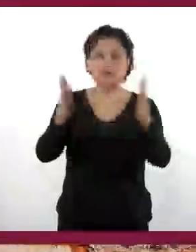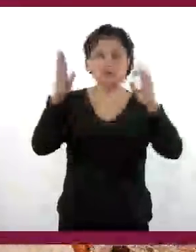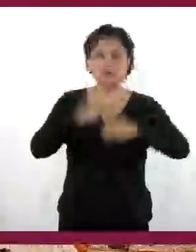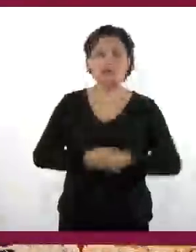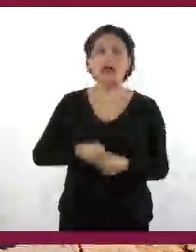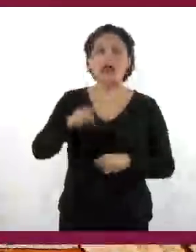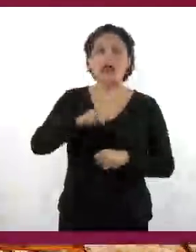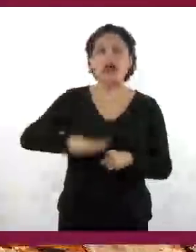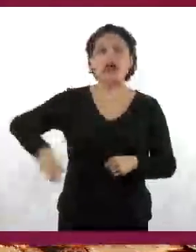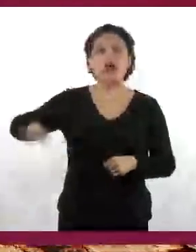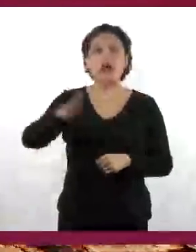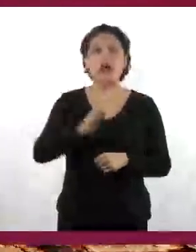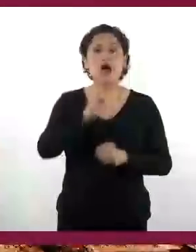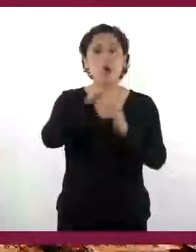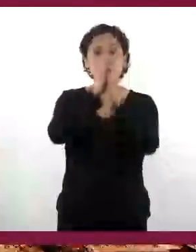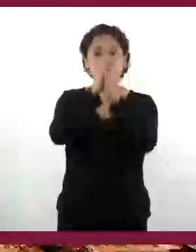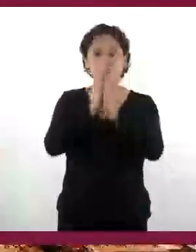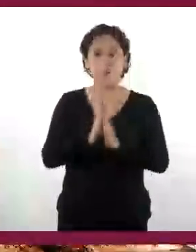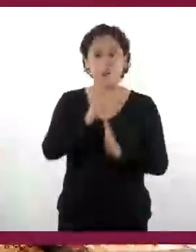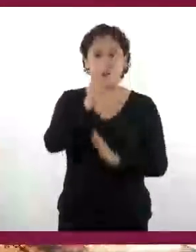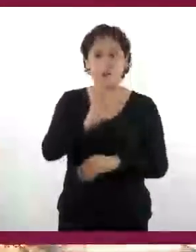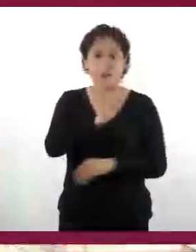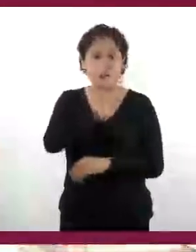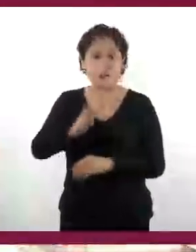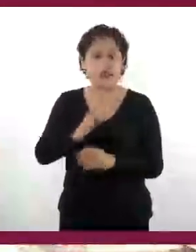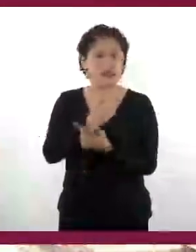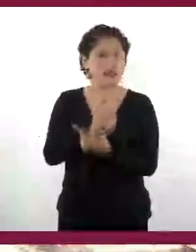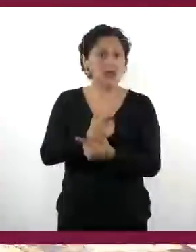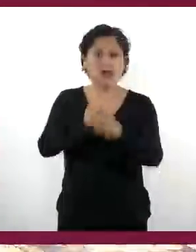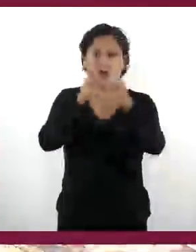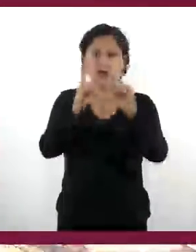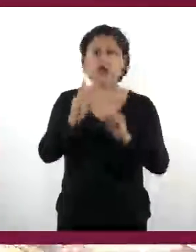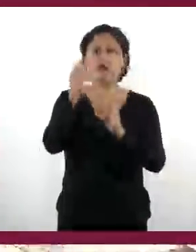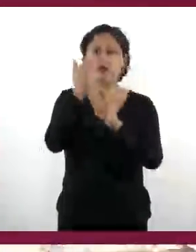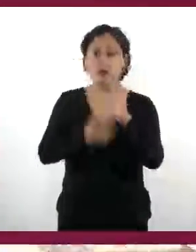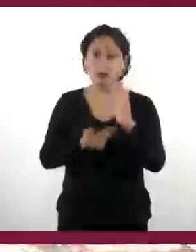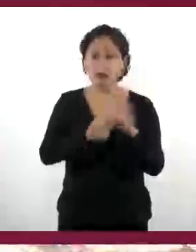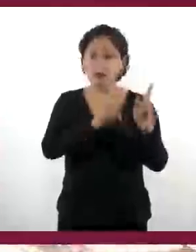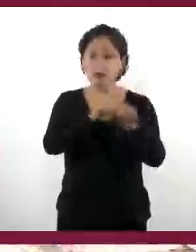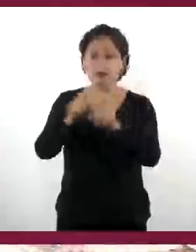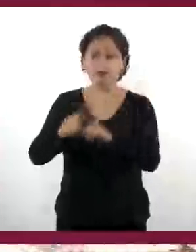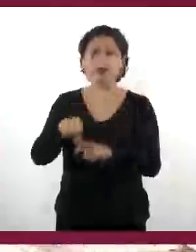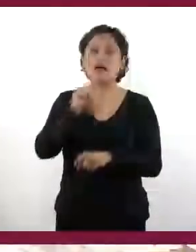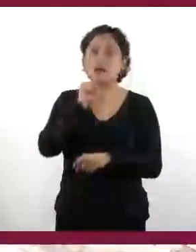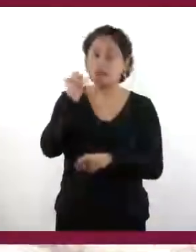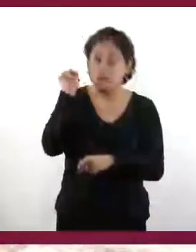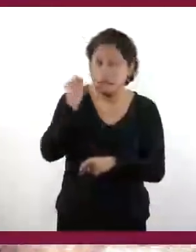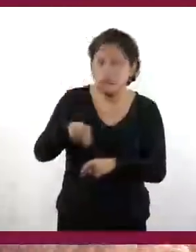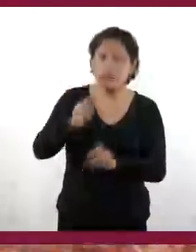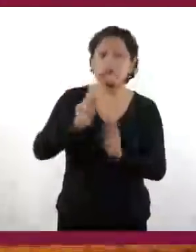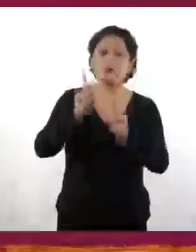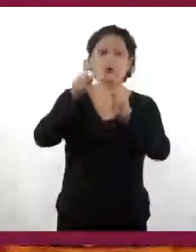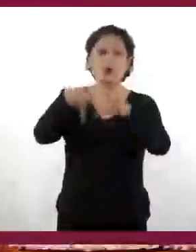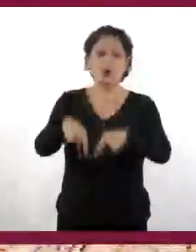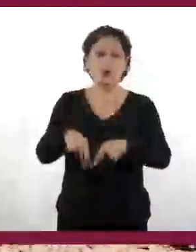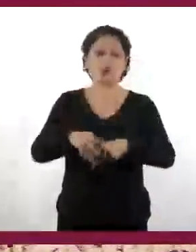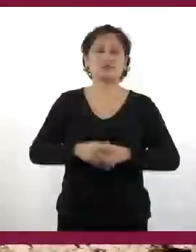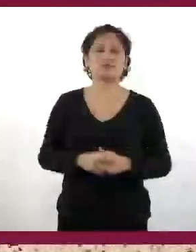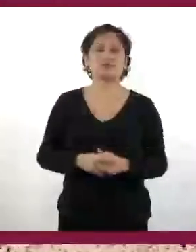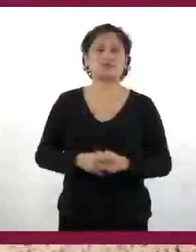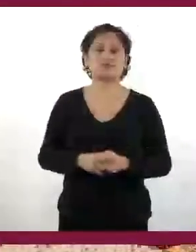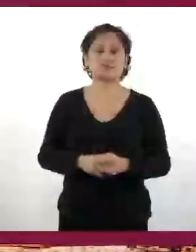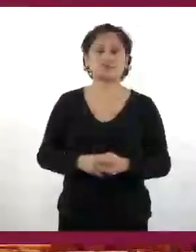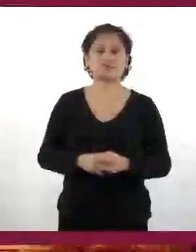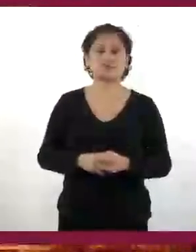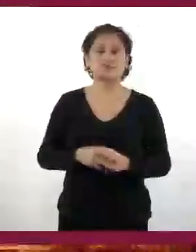oficiaban misas al aire libre y se realizaban talleres. Además, servía de cementerio. Durante la evangelización,